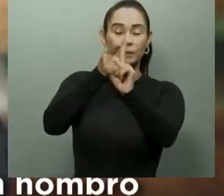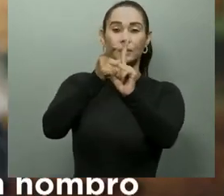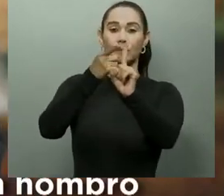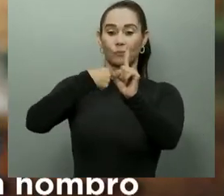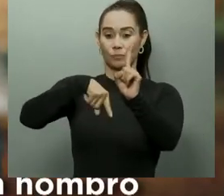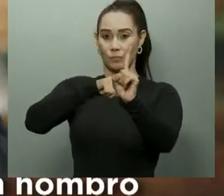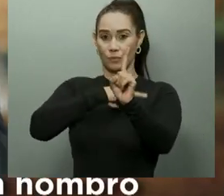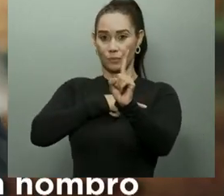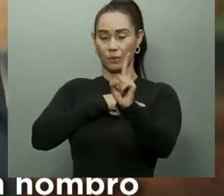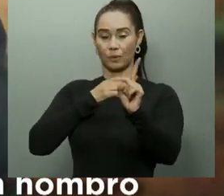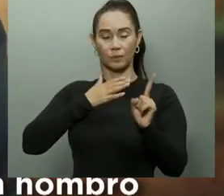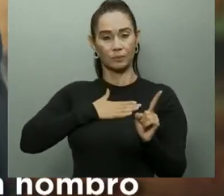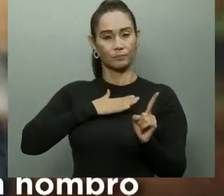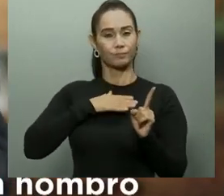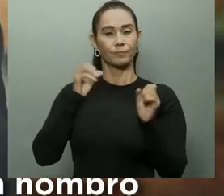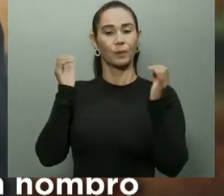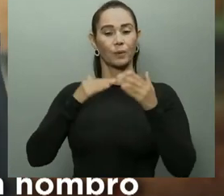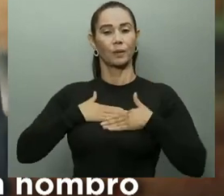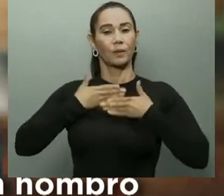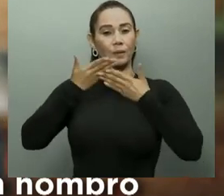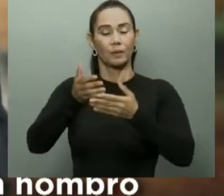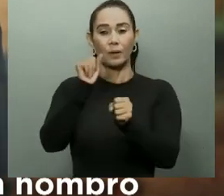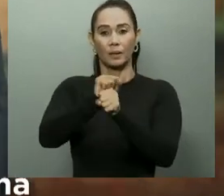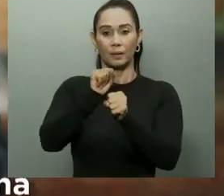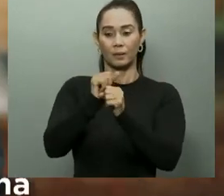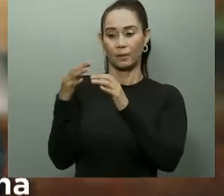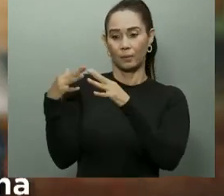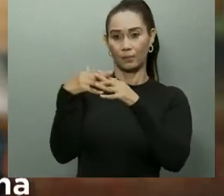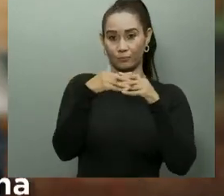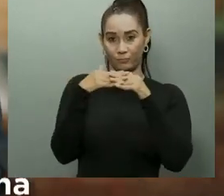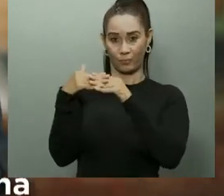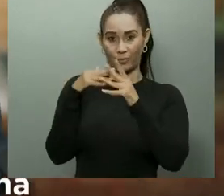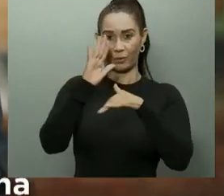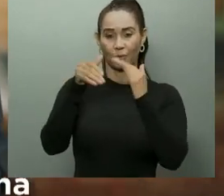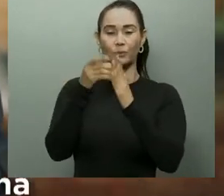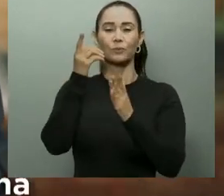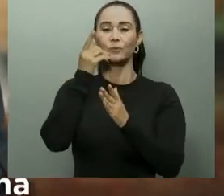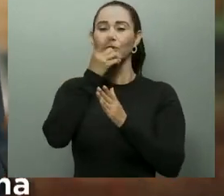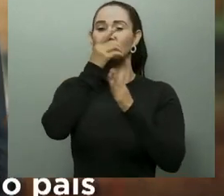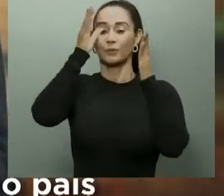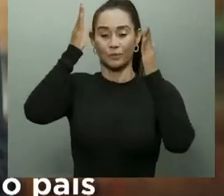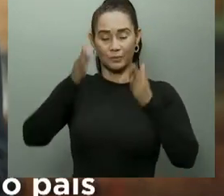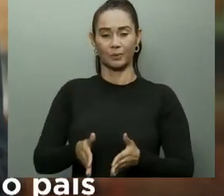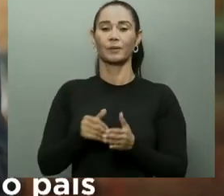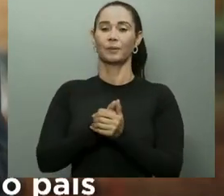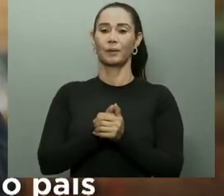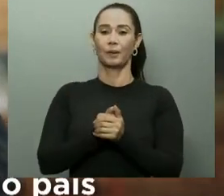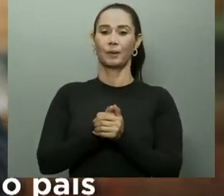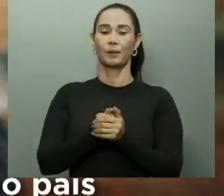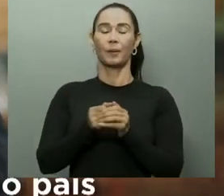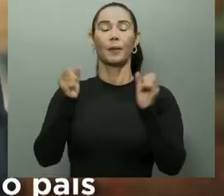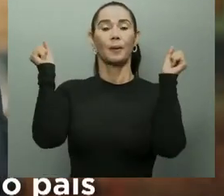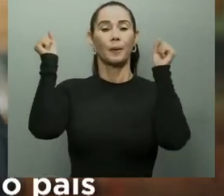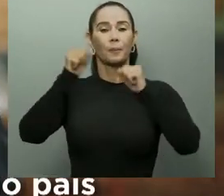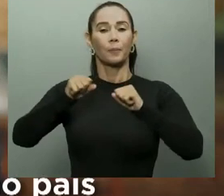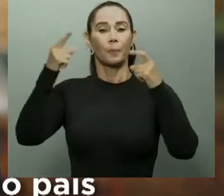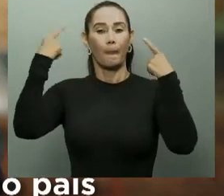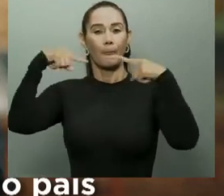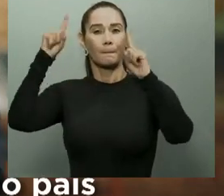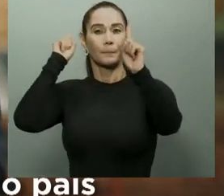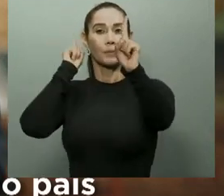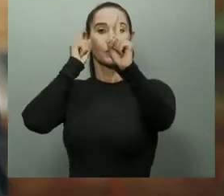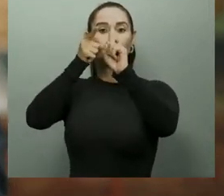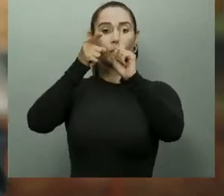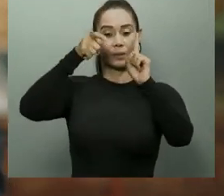y estoy dispuesto a trabajar hombro con hombro con cada dominicano y dominicana para conseguir los objetivos que,